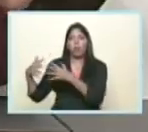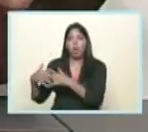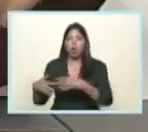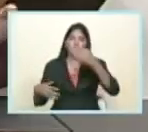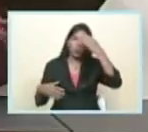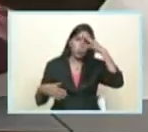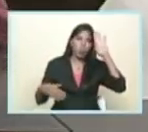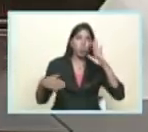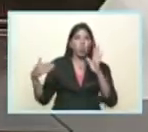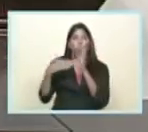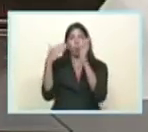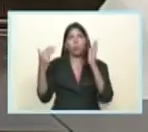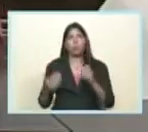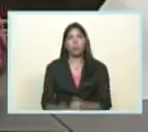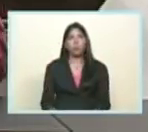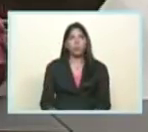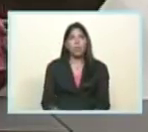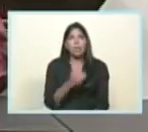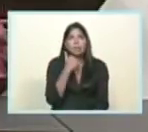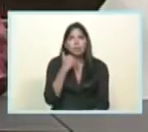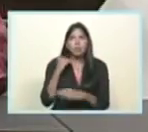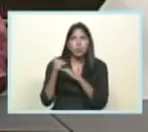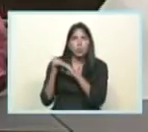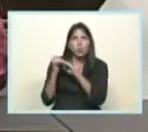tema. Casi unanimidad.